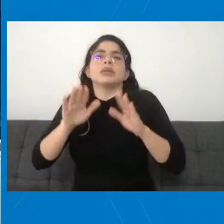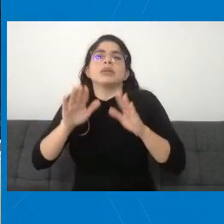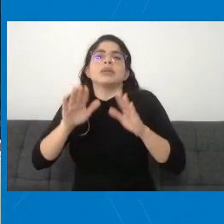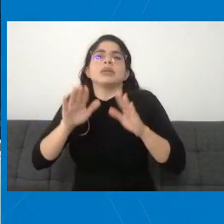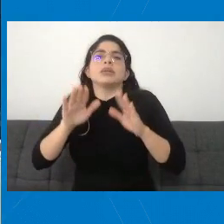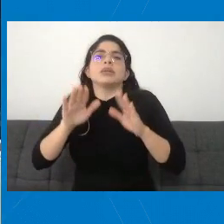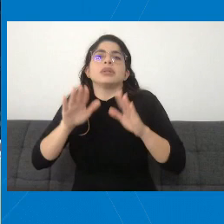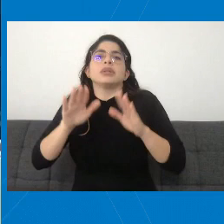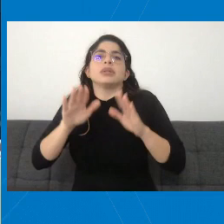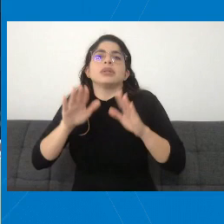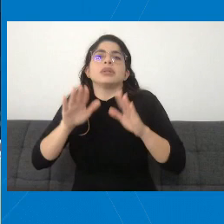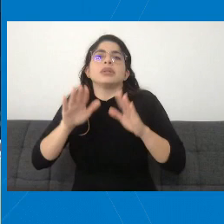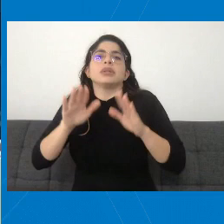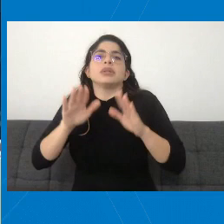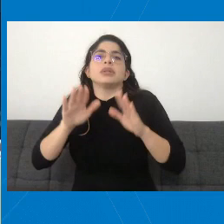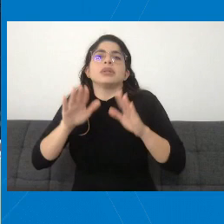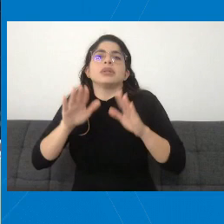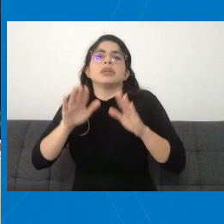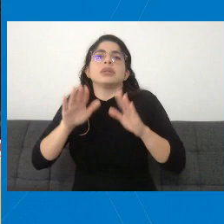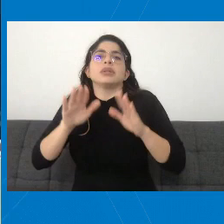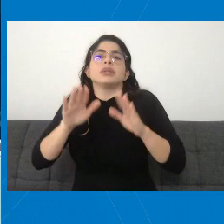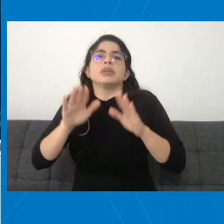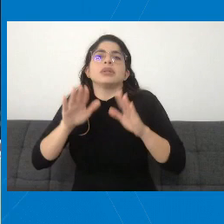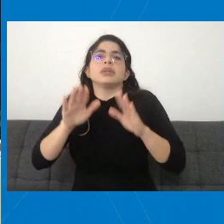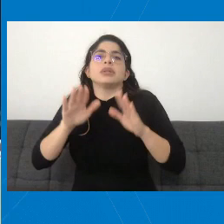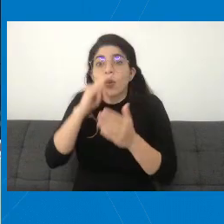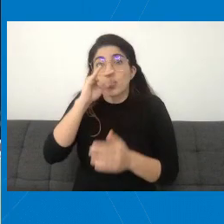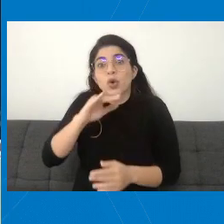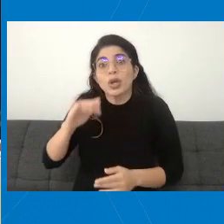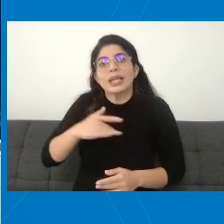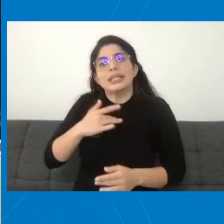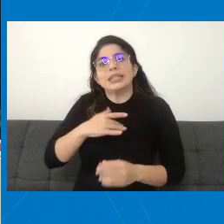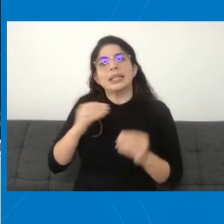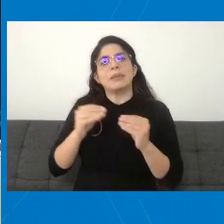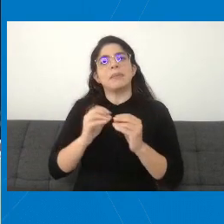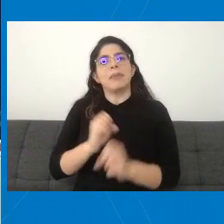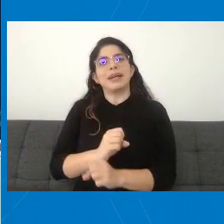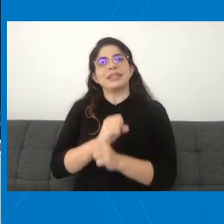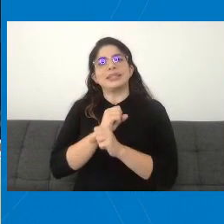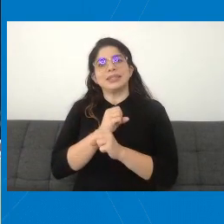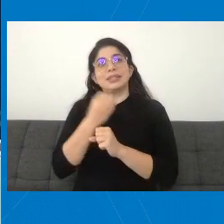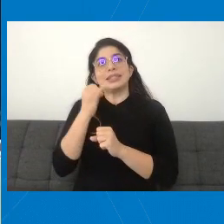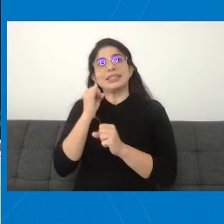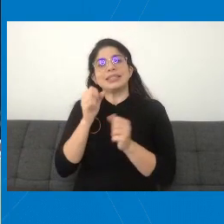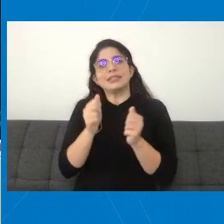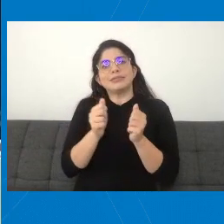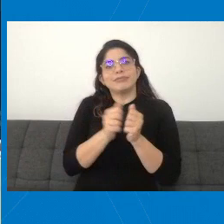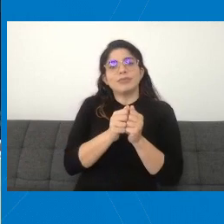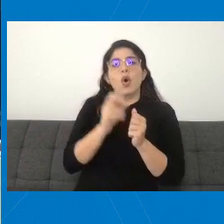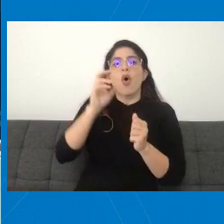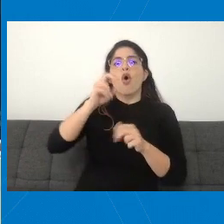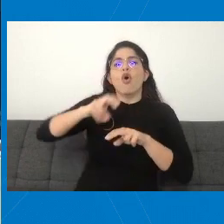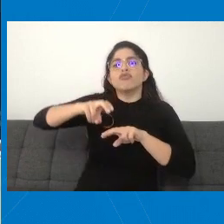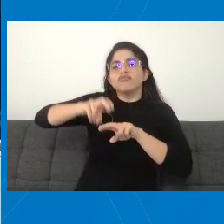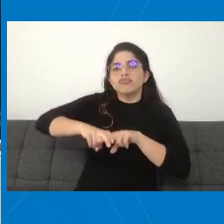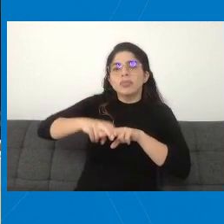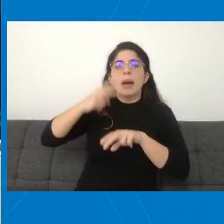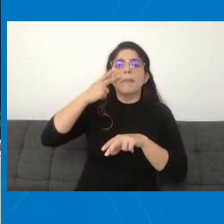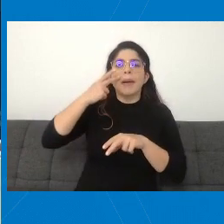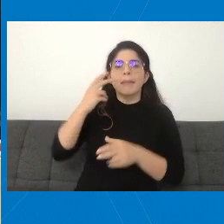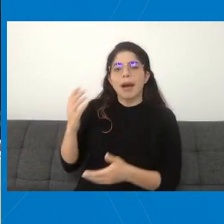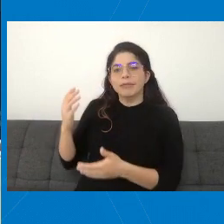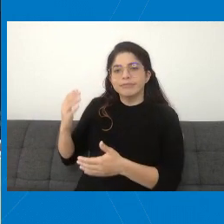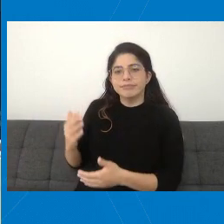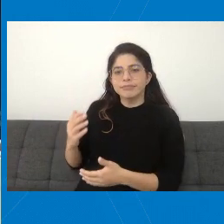Si usted lo acompaña, hay algunos niños que se sienten más seguros estando sentados en el regazo de su papá o en el